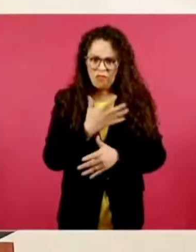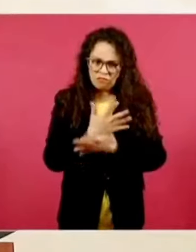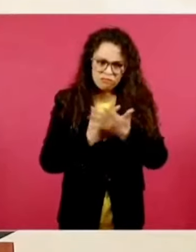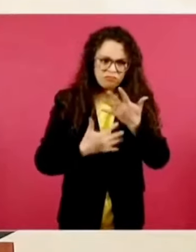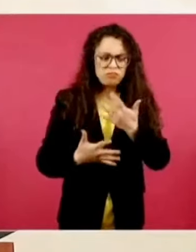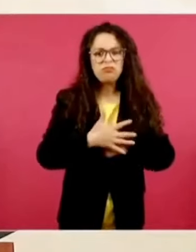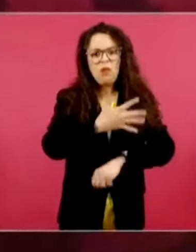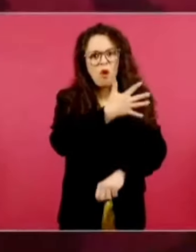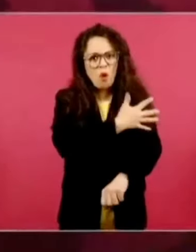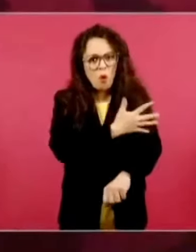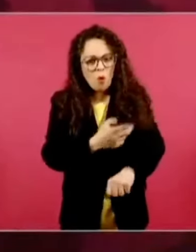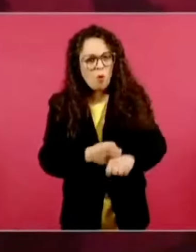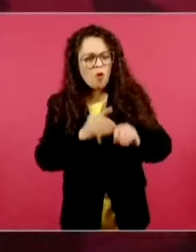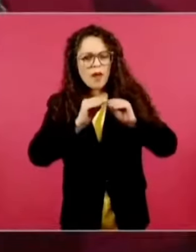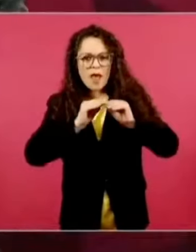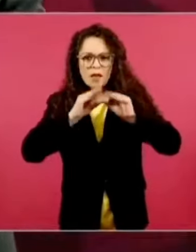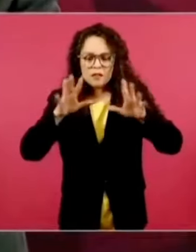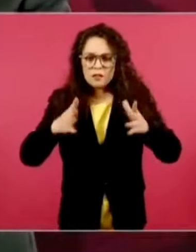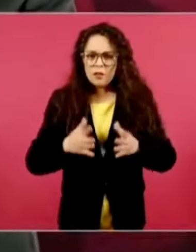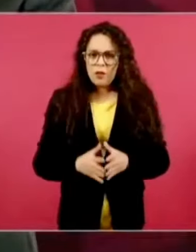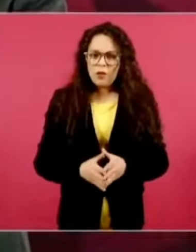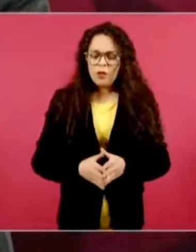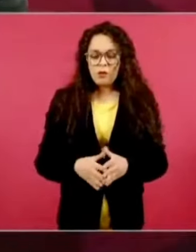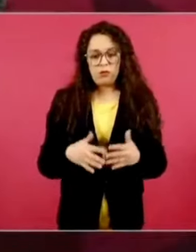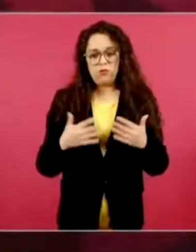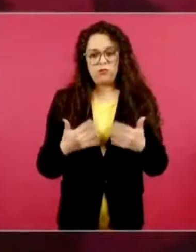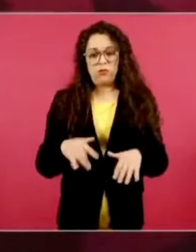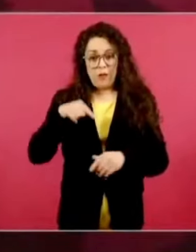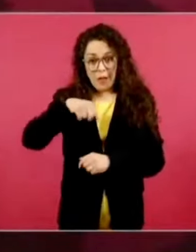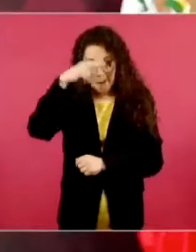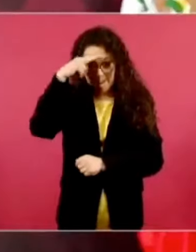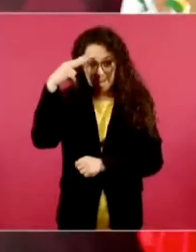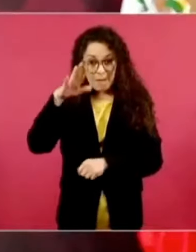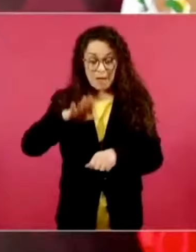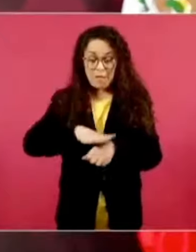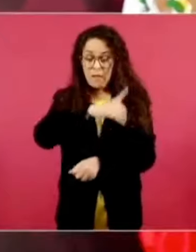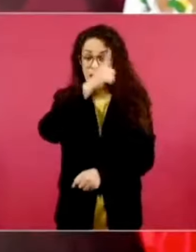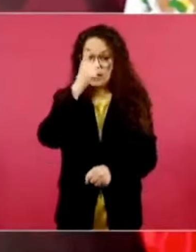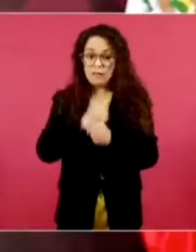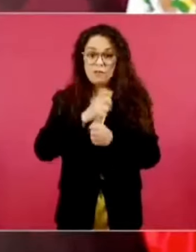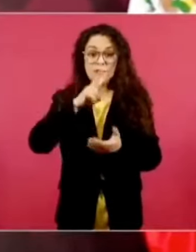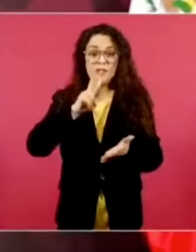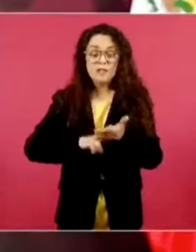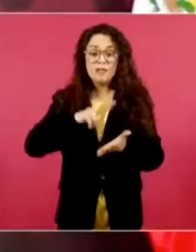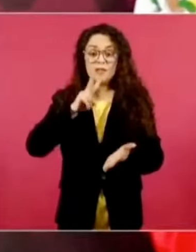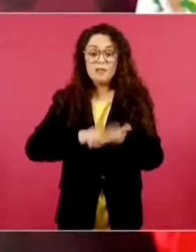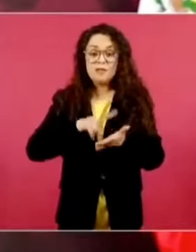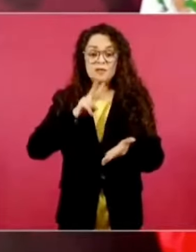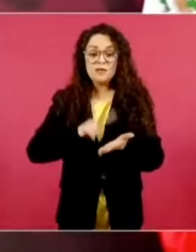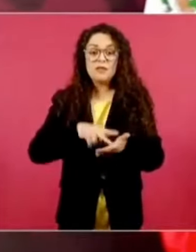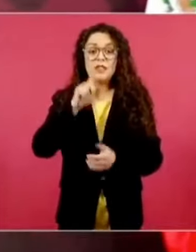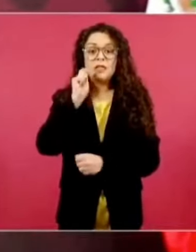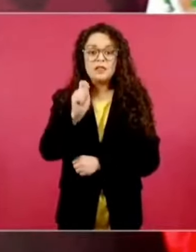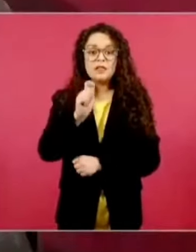la principal riqueza de México es la honestidad de su pueblo.